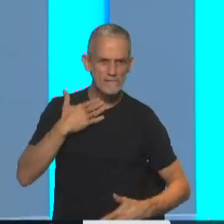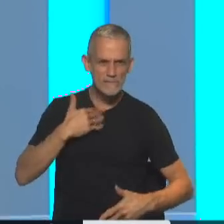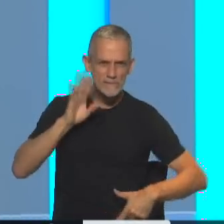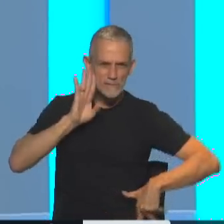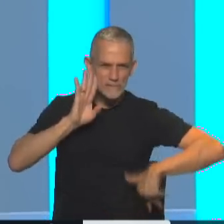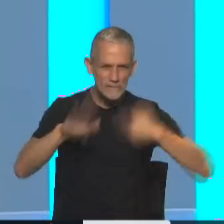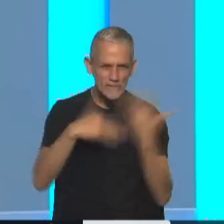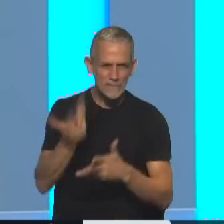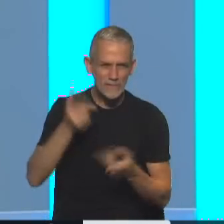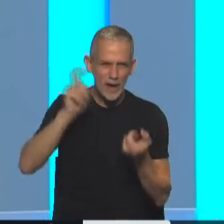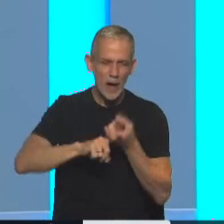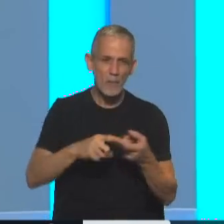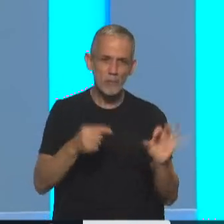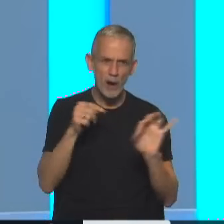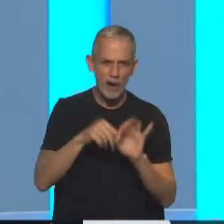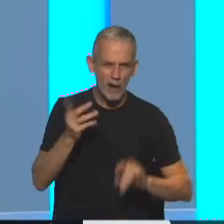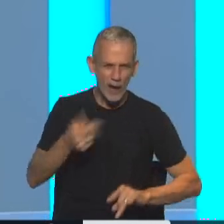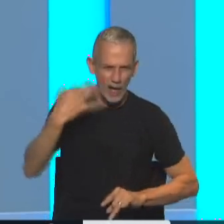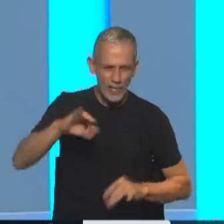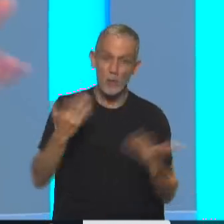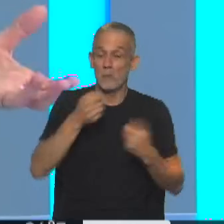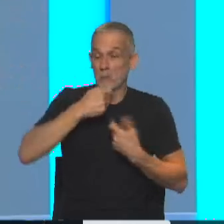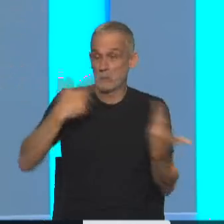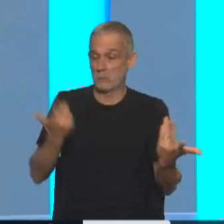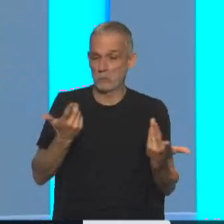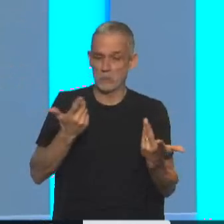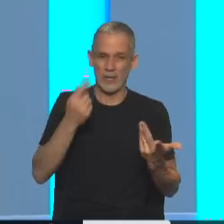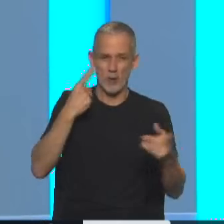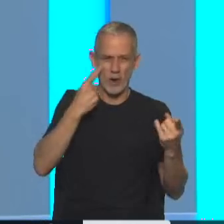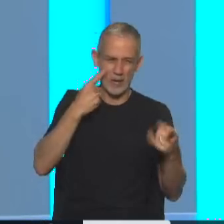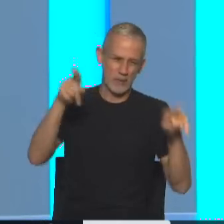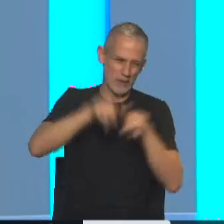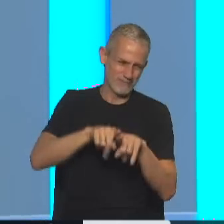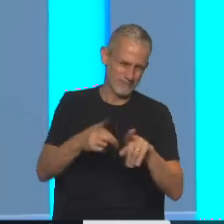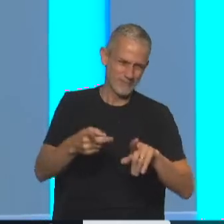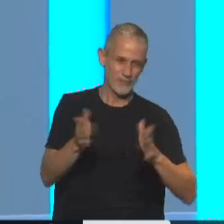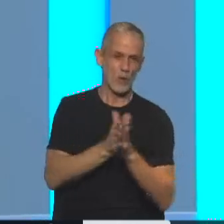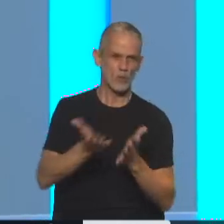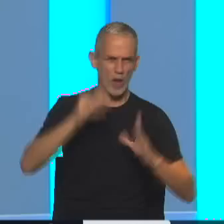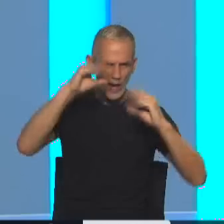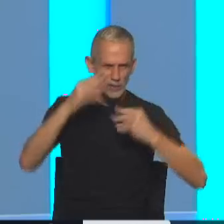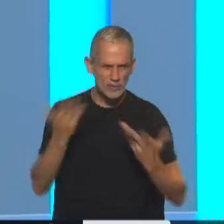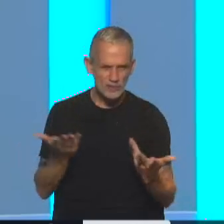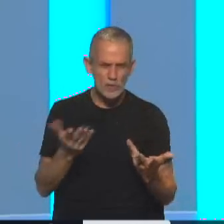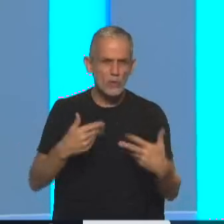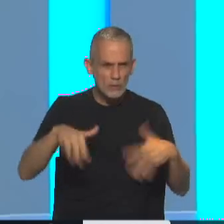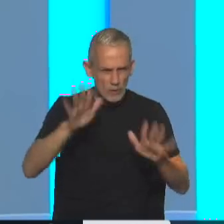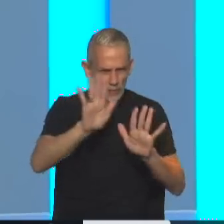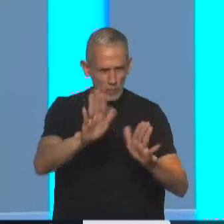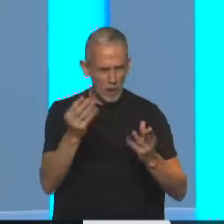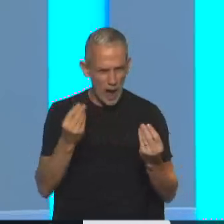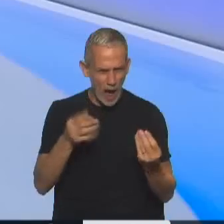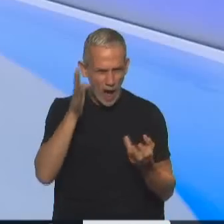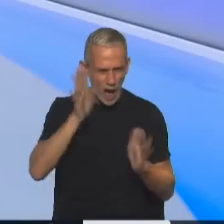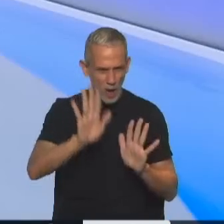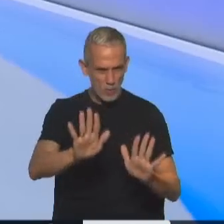sexo genital. En el caso de una persona que conviva con otra, digo, ¿no es mucho? ¿No es